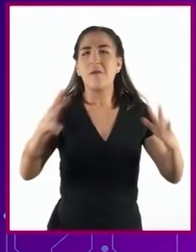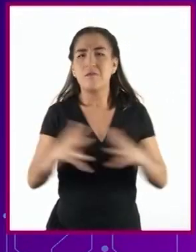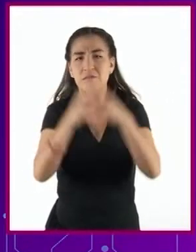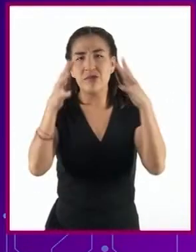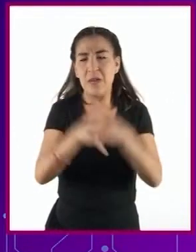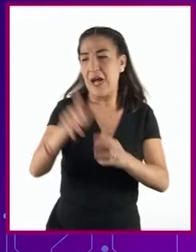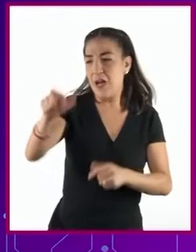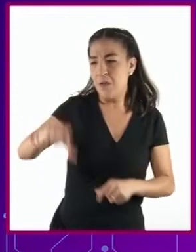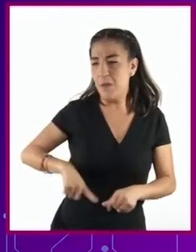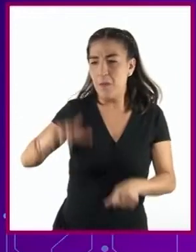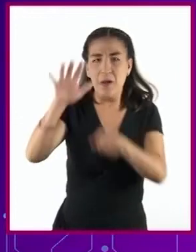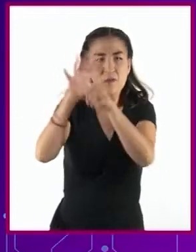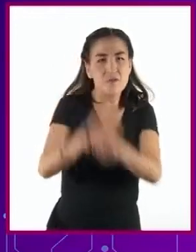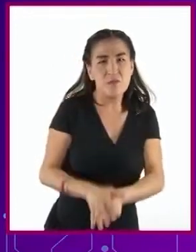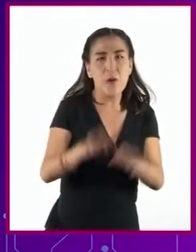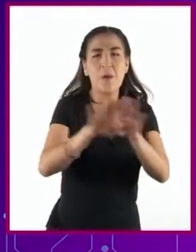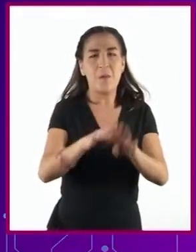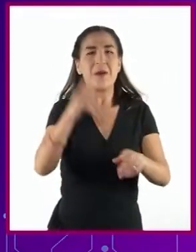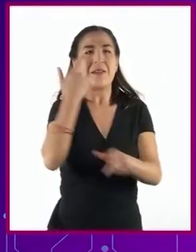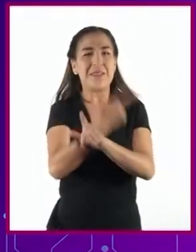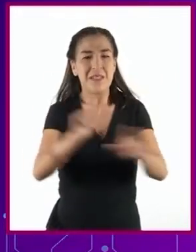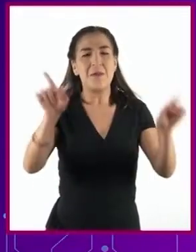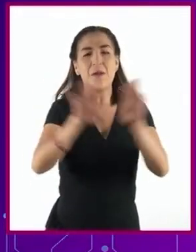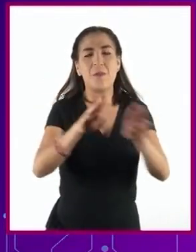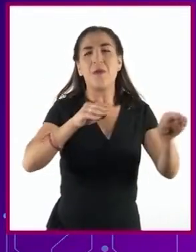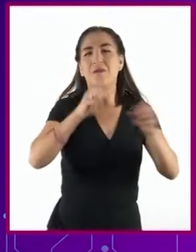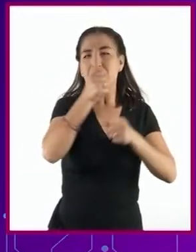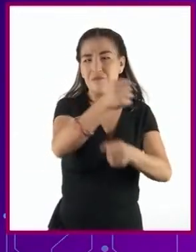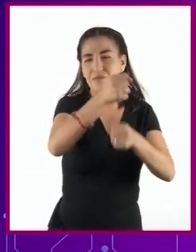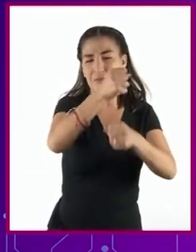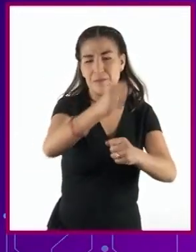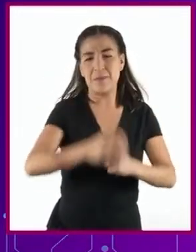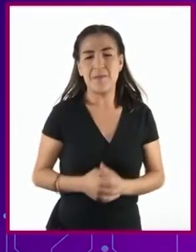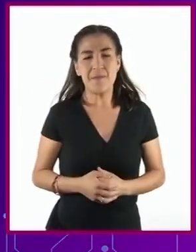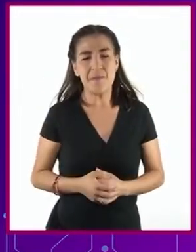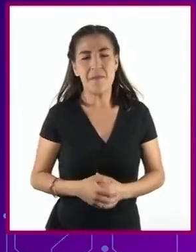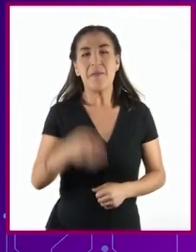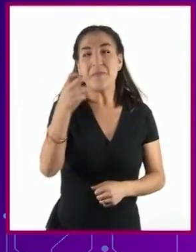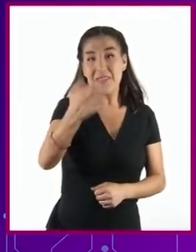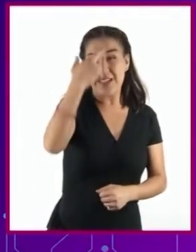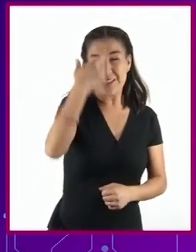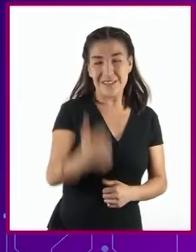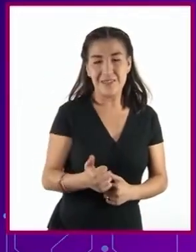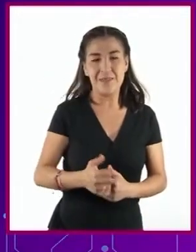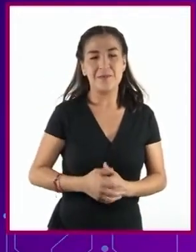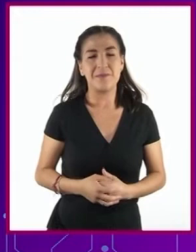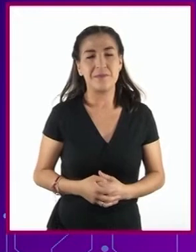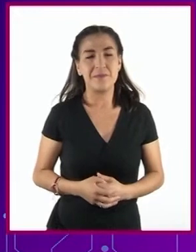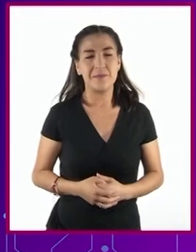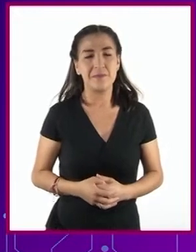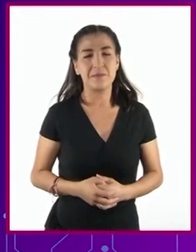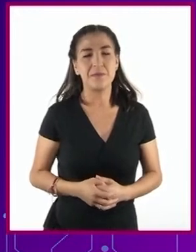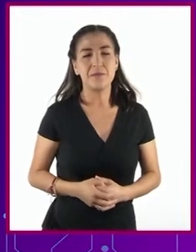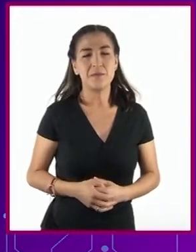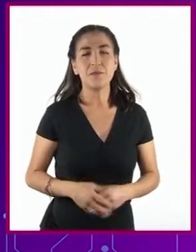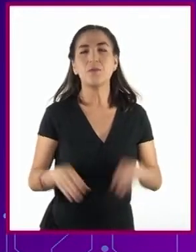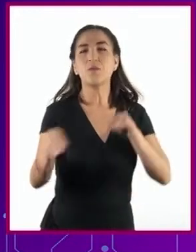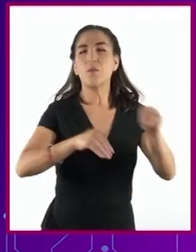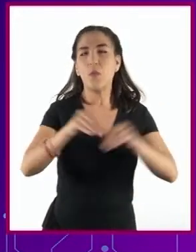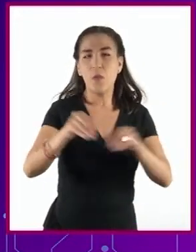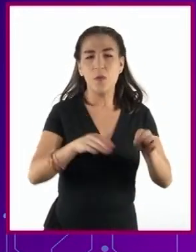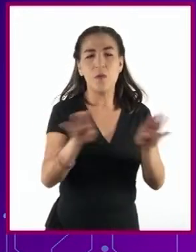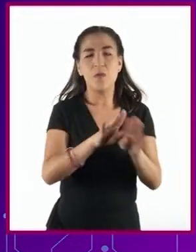gobierno de los movimientos sociales. La causa del surgimiento de movimientos